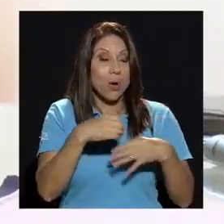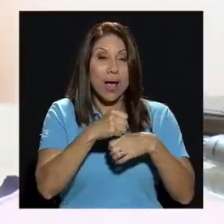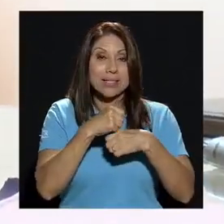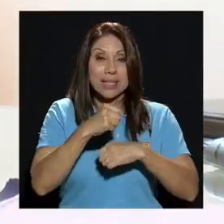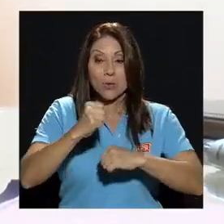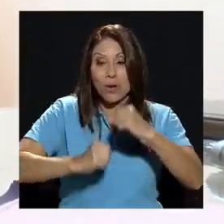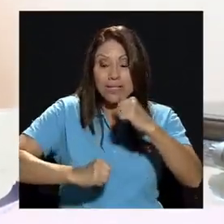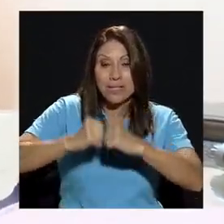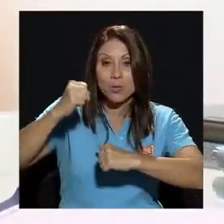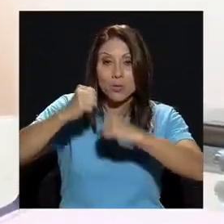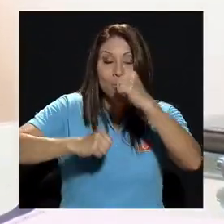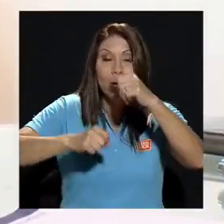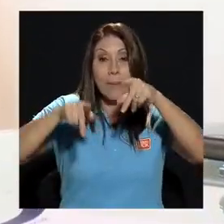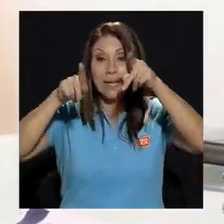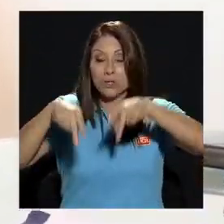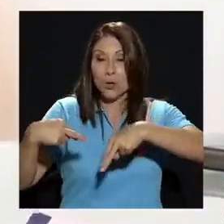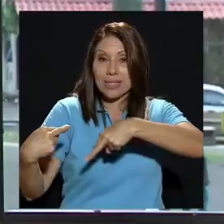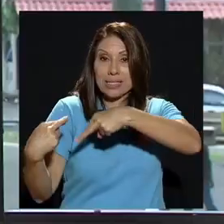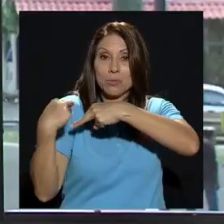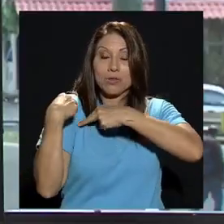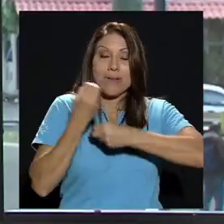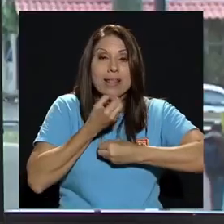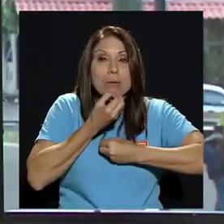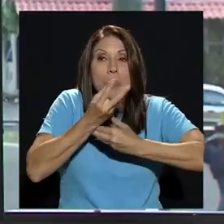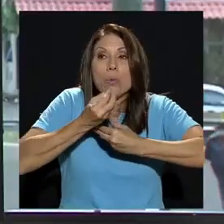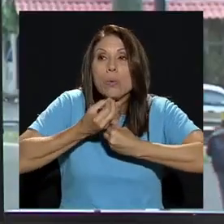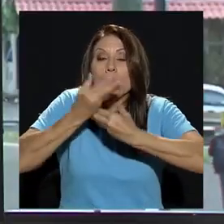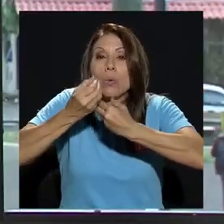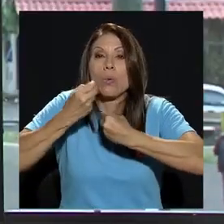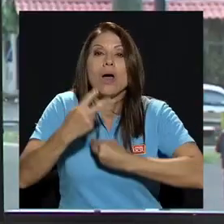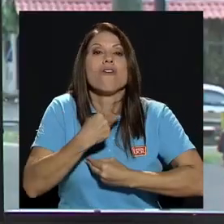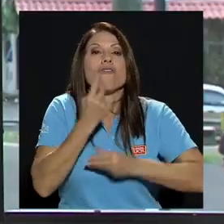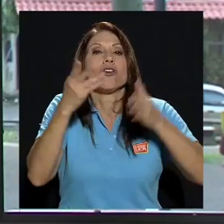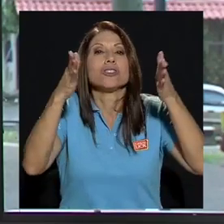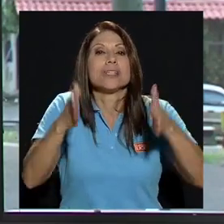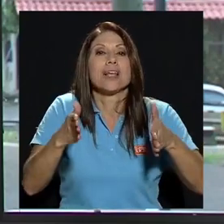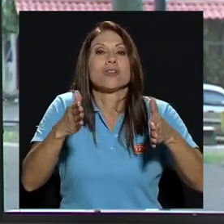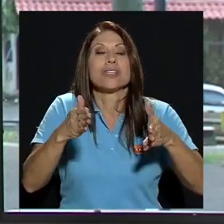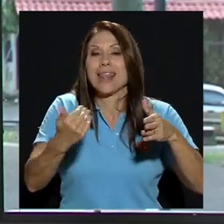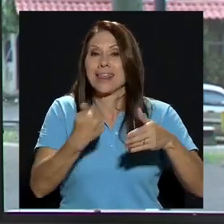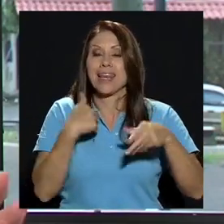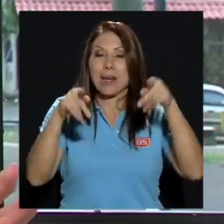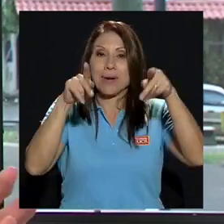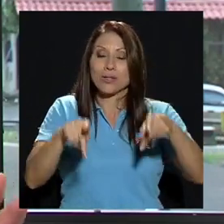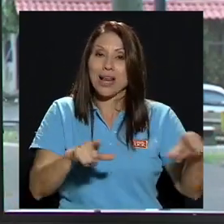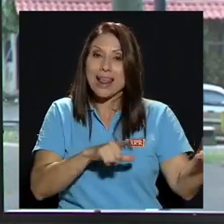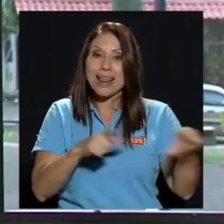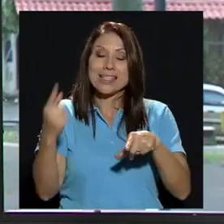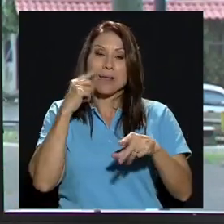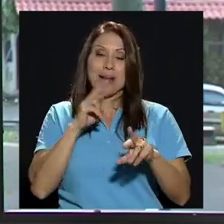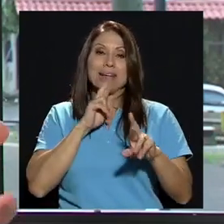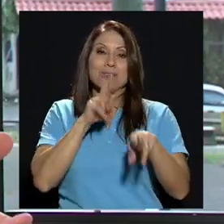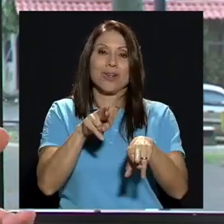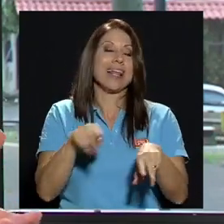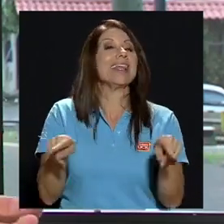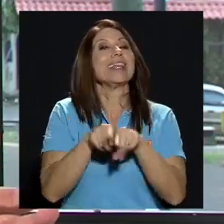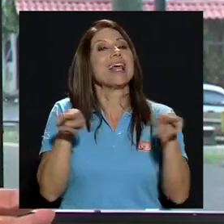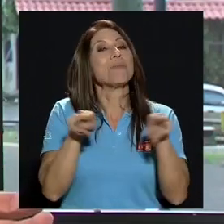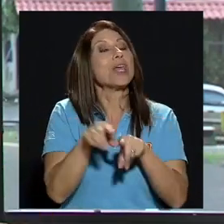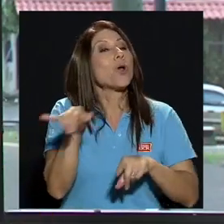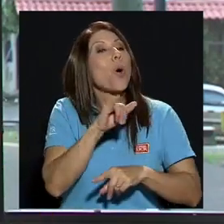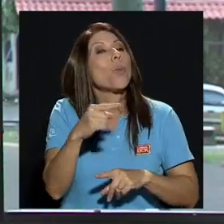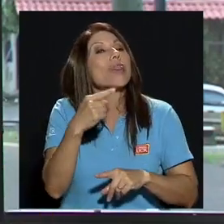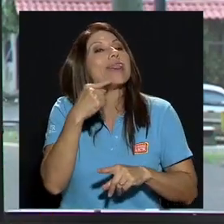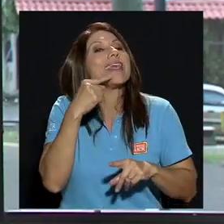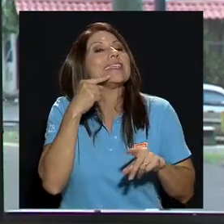voceros es decir tener personas listas para responder y también como dicen vulgarmente cacarear como